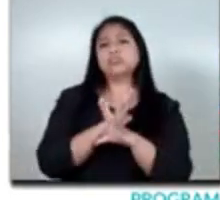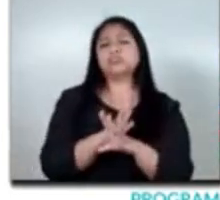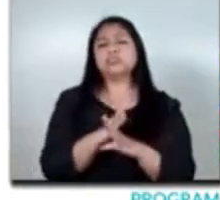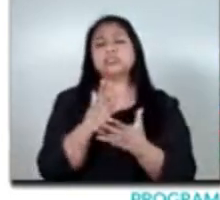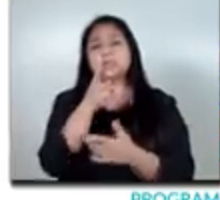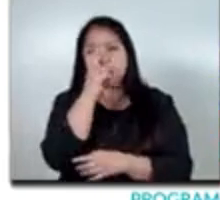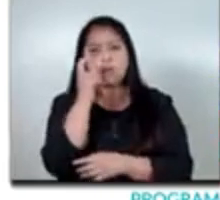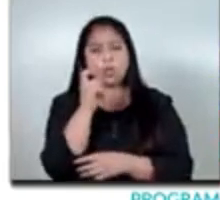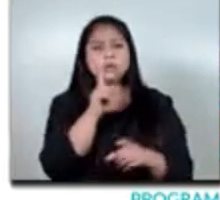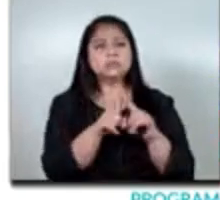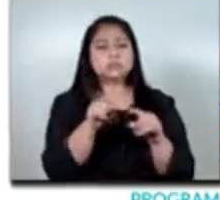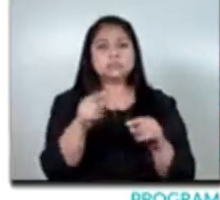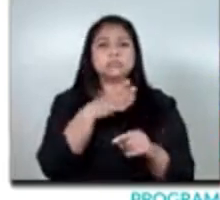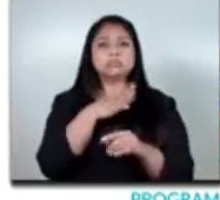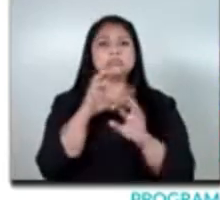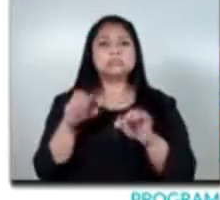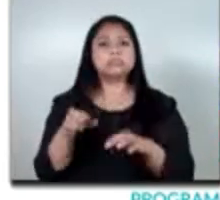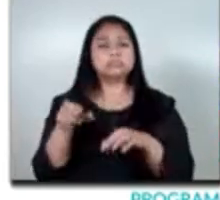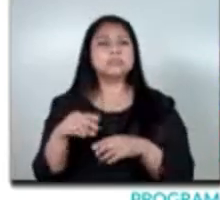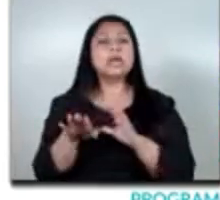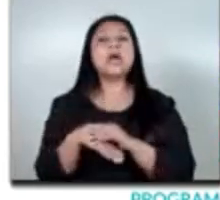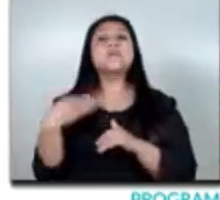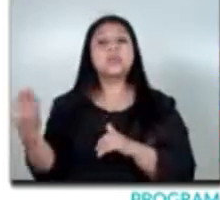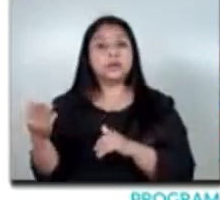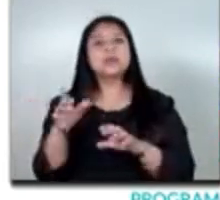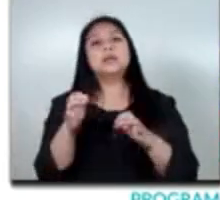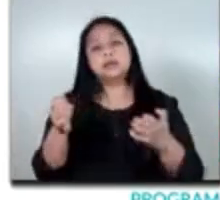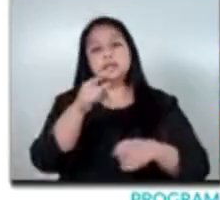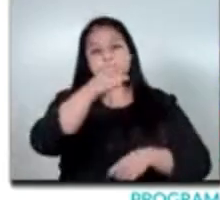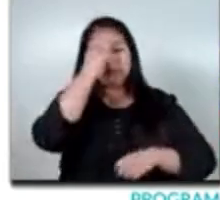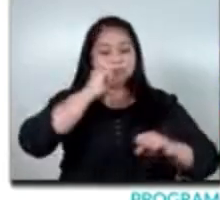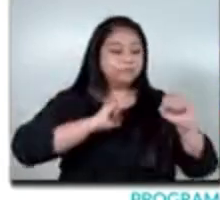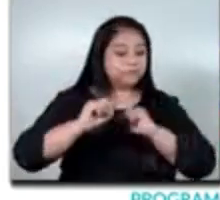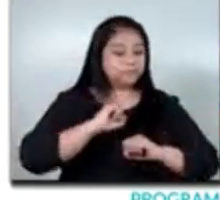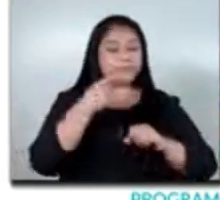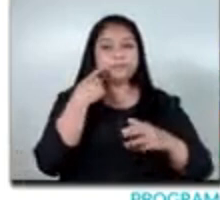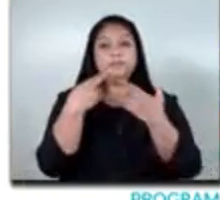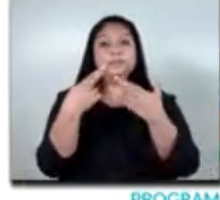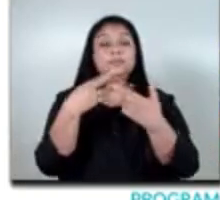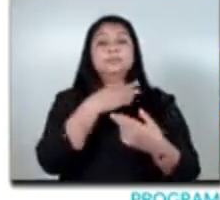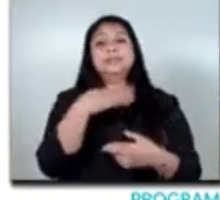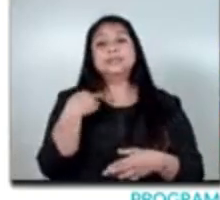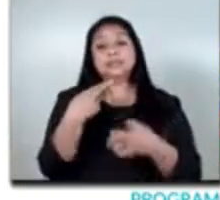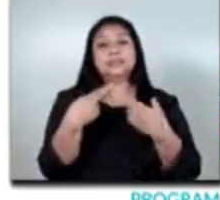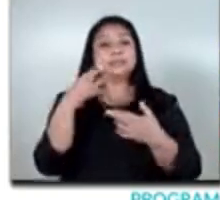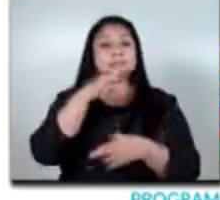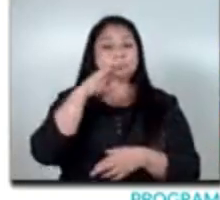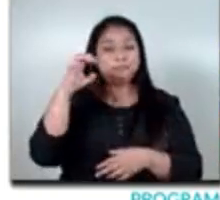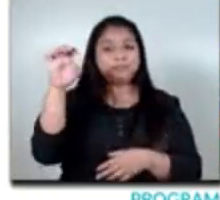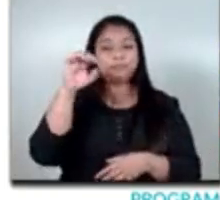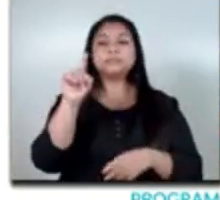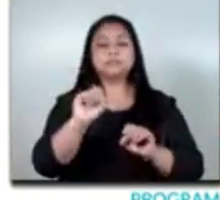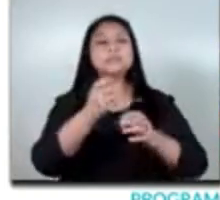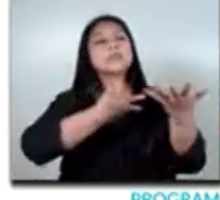de esos migrantes que estuvieran fuera entonces ese trabajo con el ministerio de relaciones exteriores nos ha permitido lograr ambas